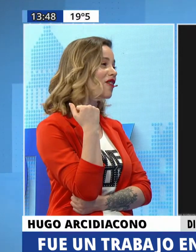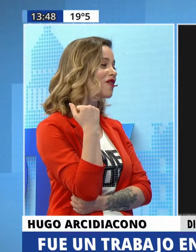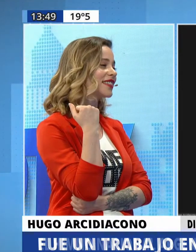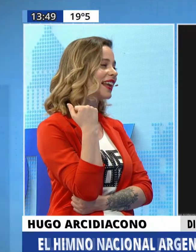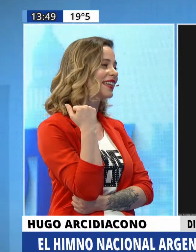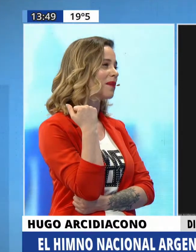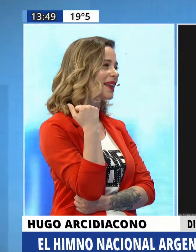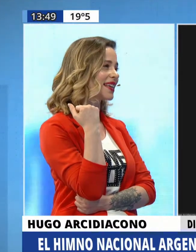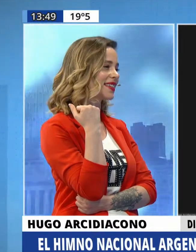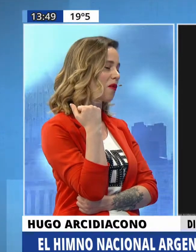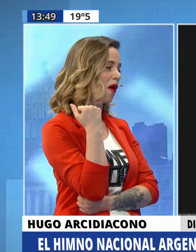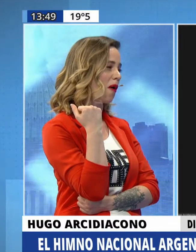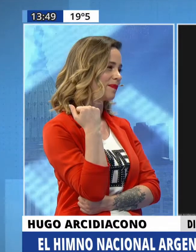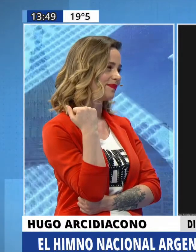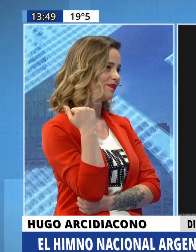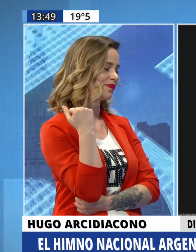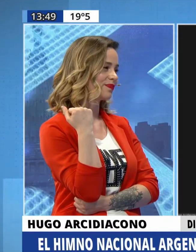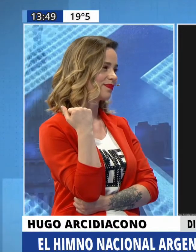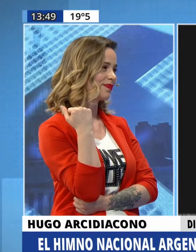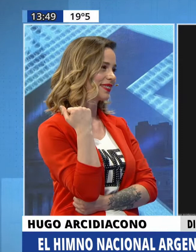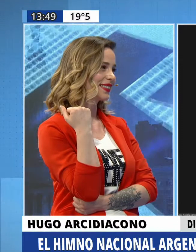contarnos tan linda experiencia Hugo